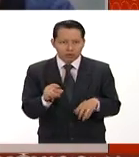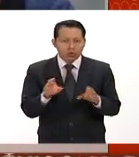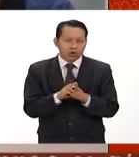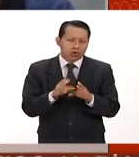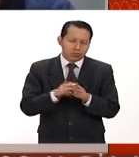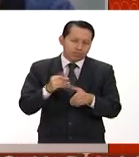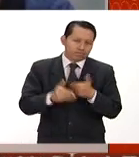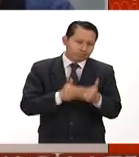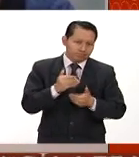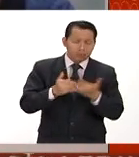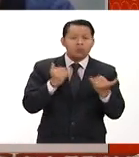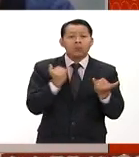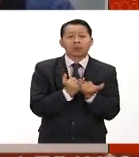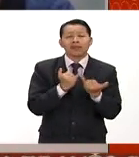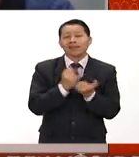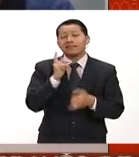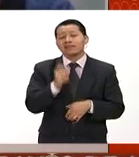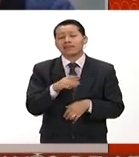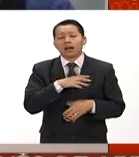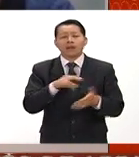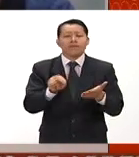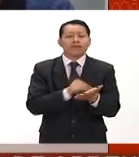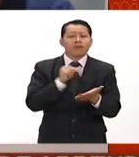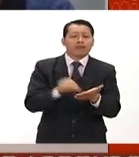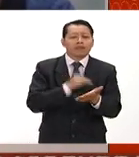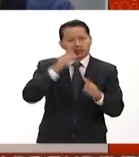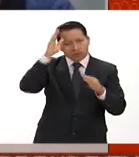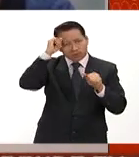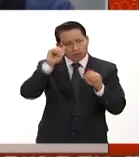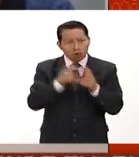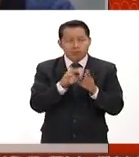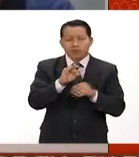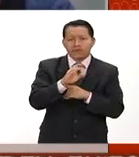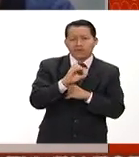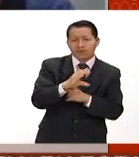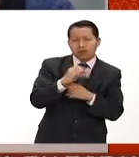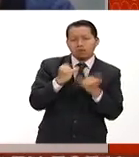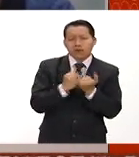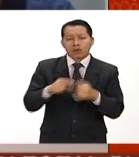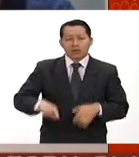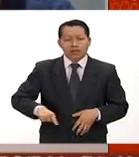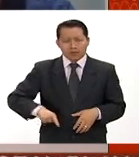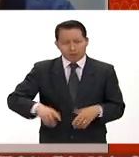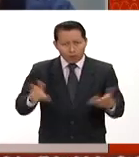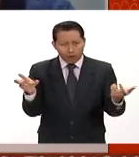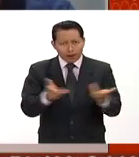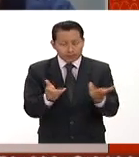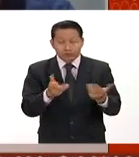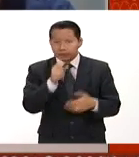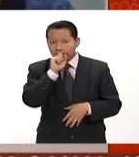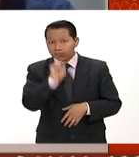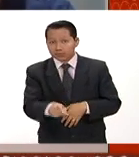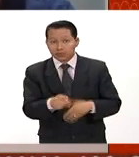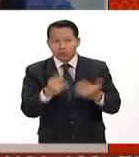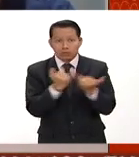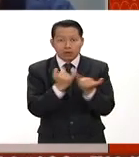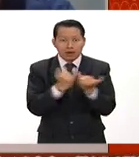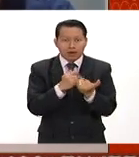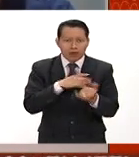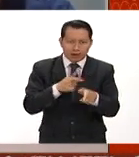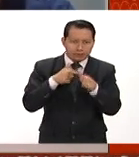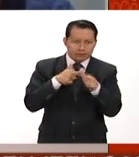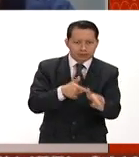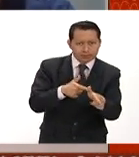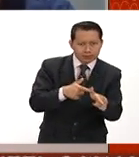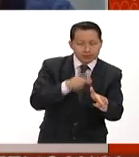cocinado pero otra cosa es las firmas y los acuerdos que entre las FARC y el gobierno ya realizaron y eso también permanece